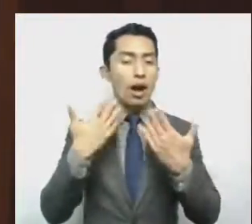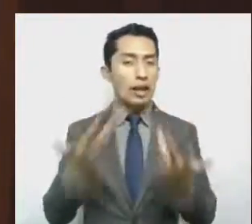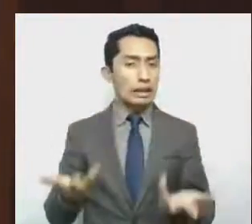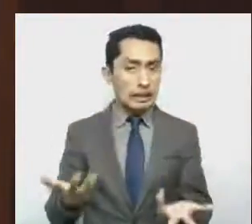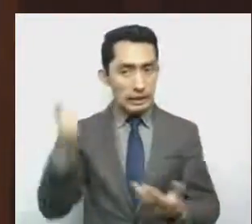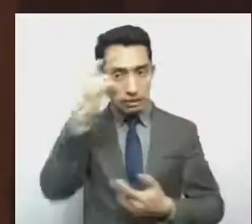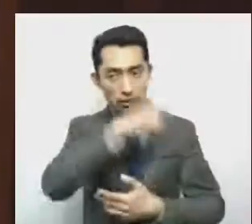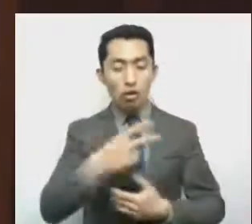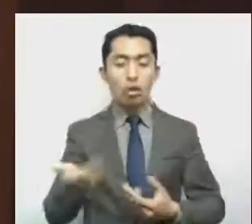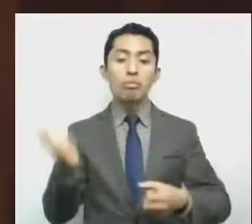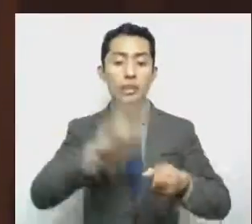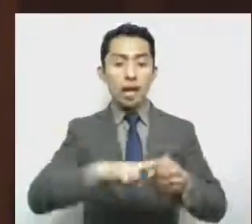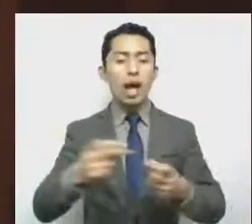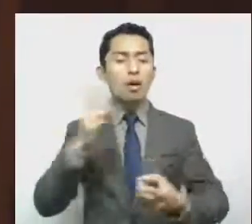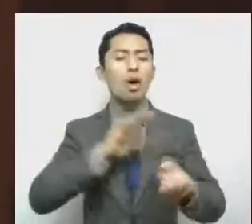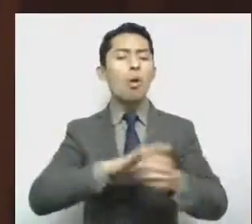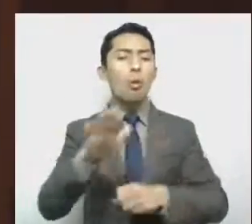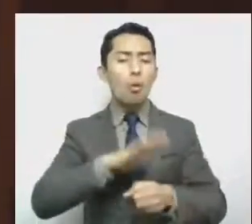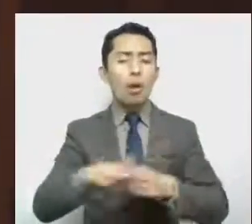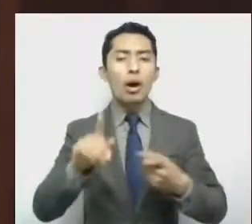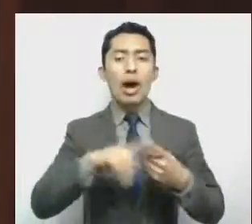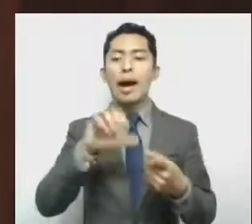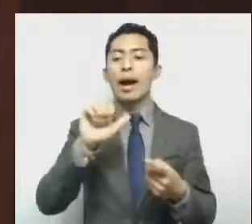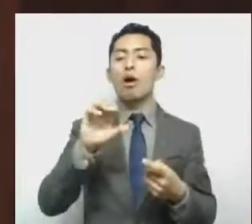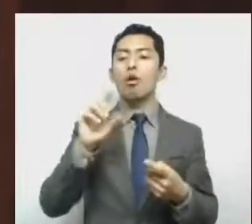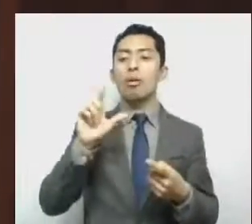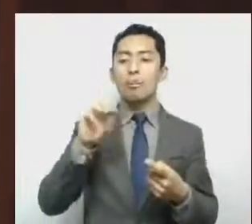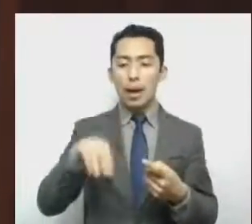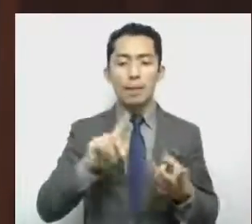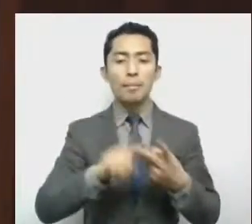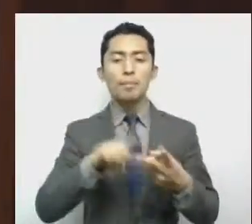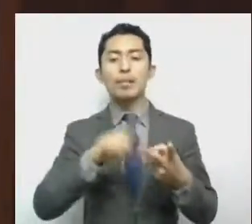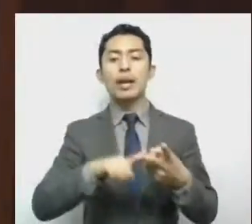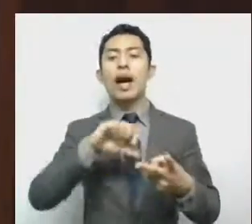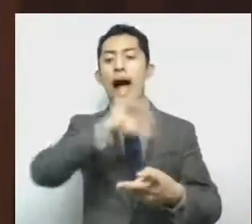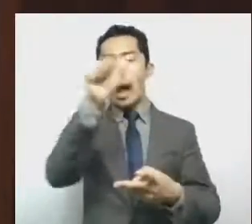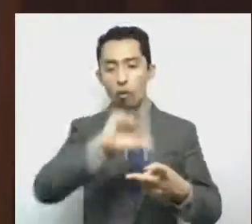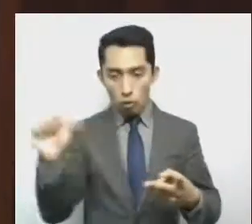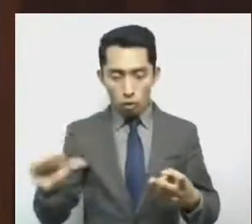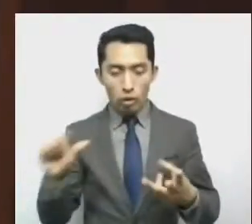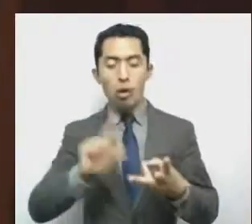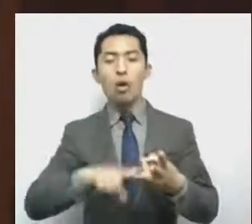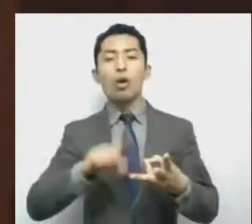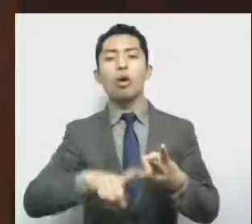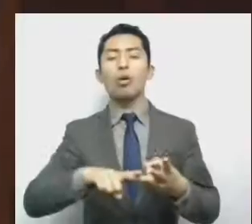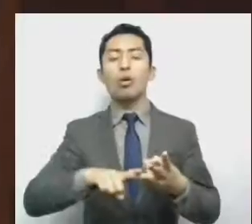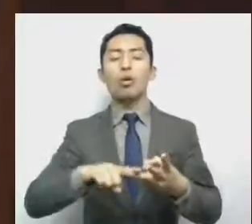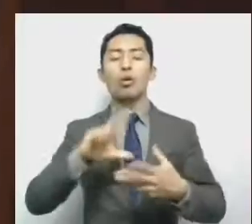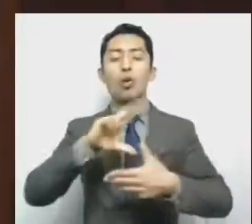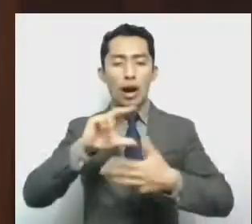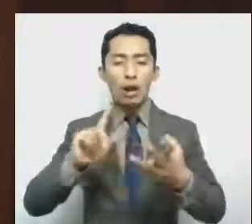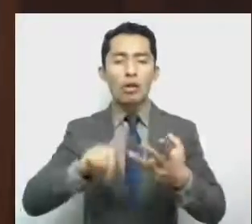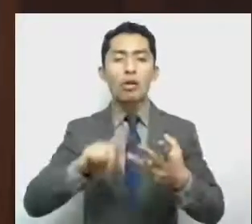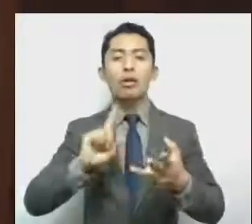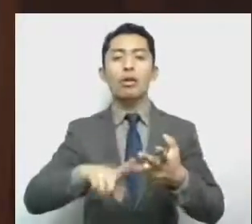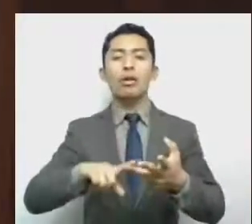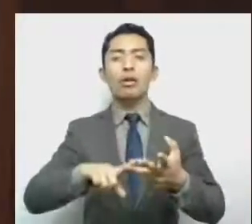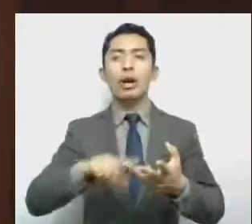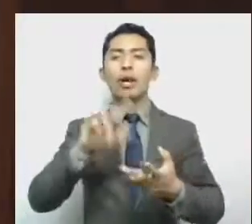hospitales son Acolman, Aculco, Coacalco, Chicoloapan, Tepozo Tlán,